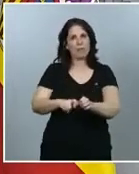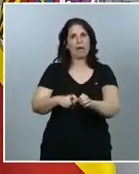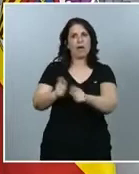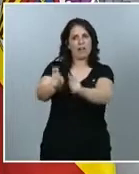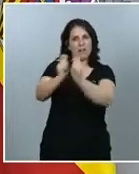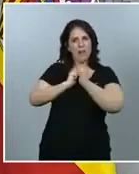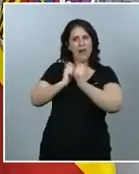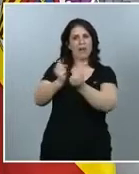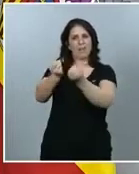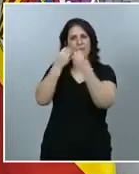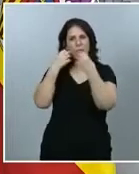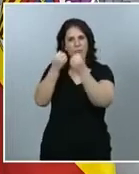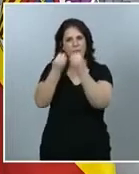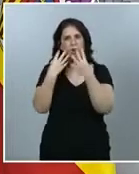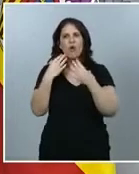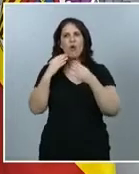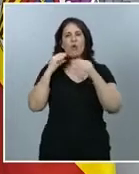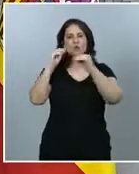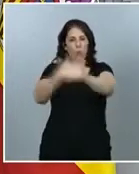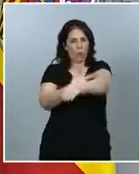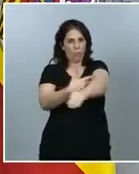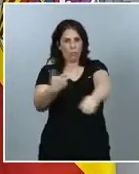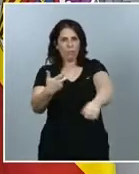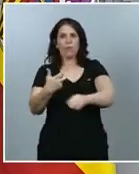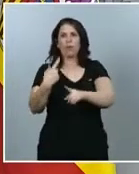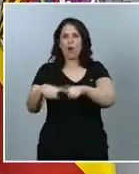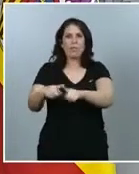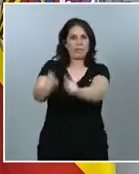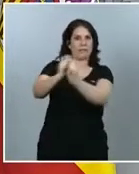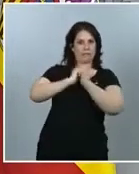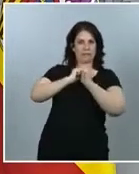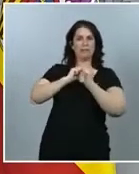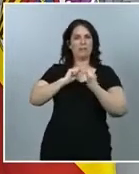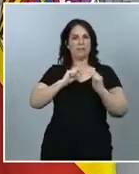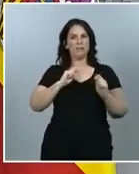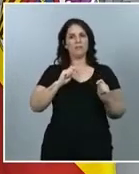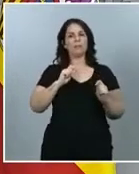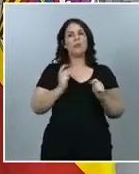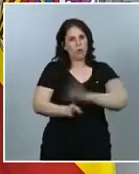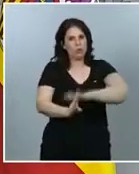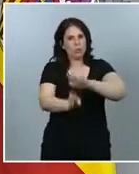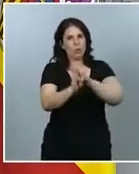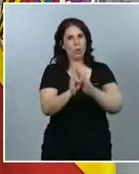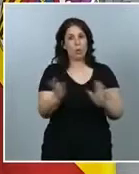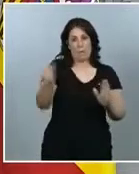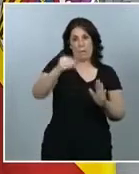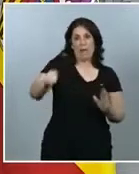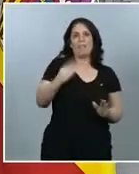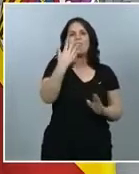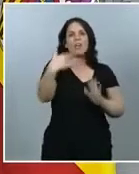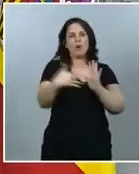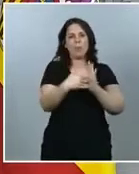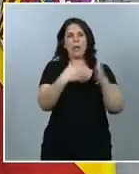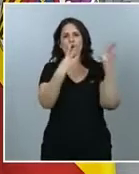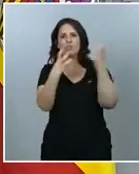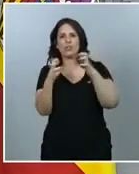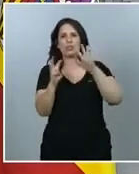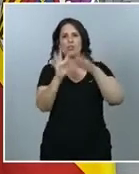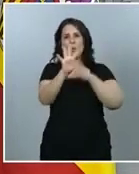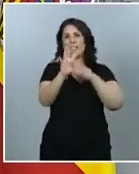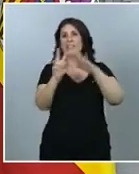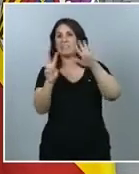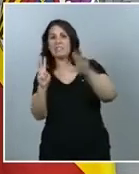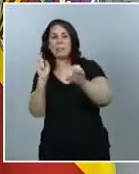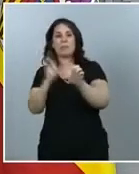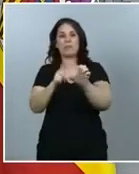y sus muestras. Pero, además, se han podido incorporar 5.847 participantes más